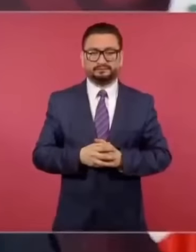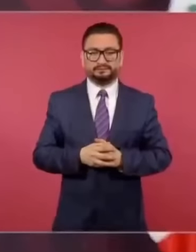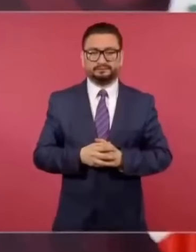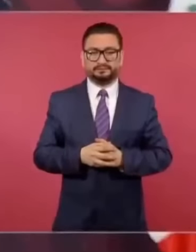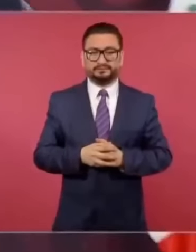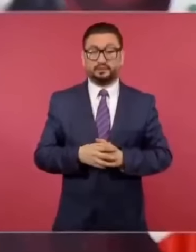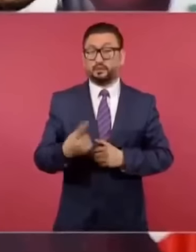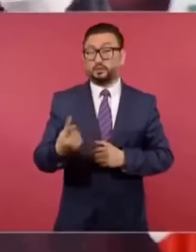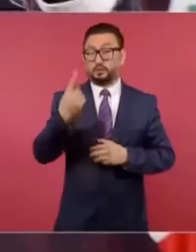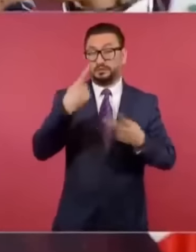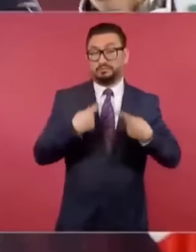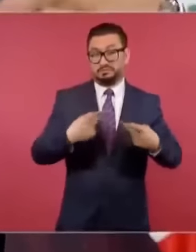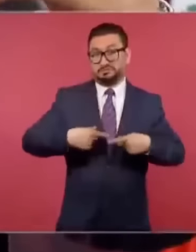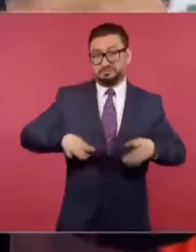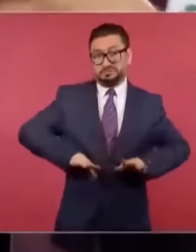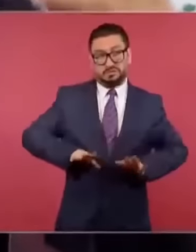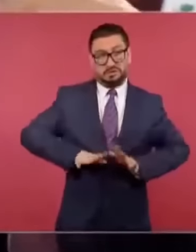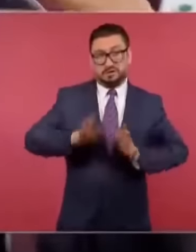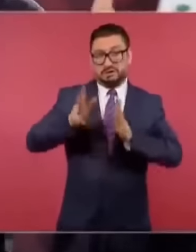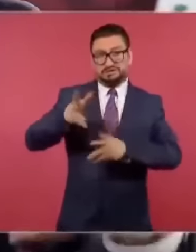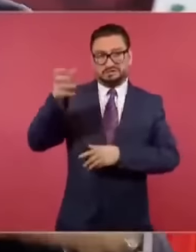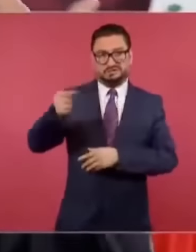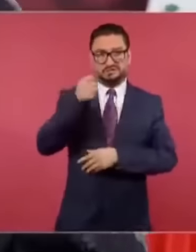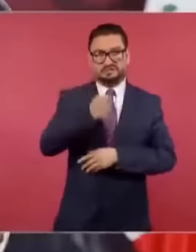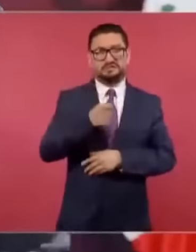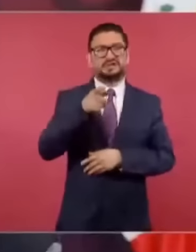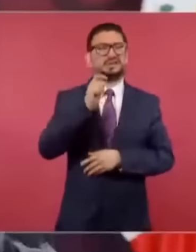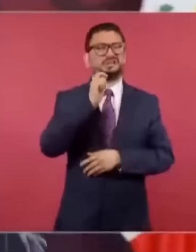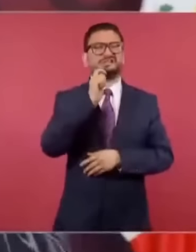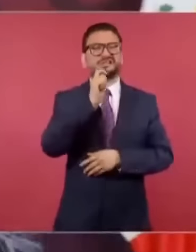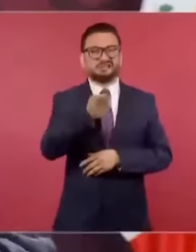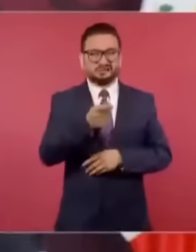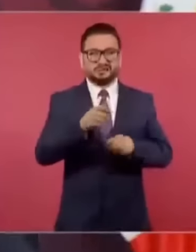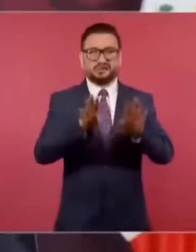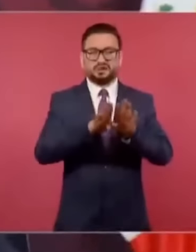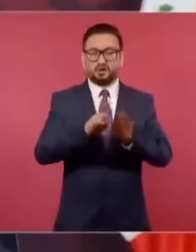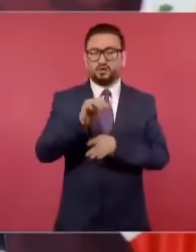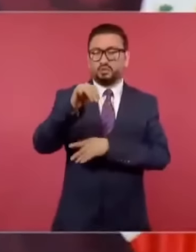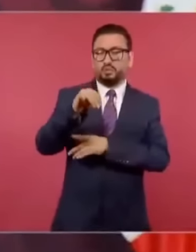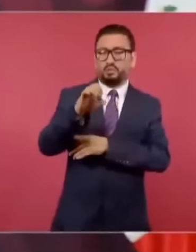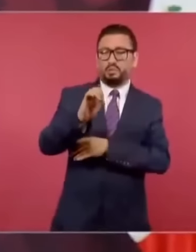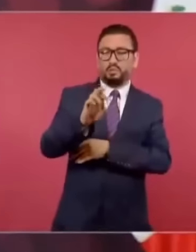una gente que piense que la moral es un árbol que da moras.